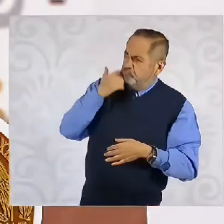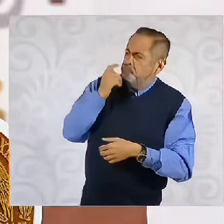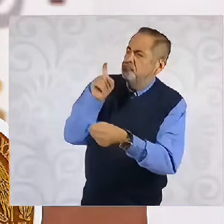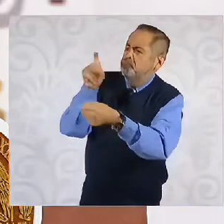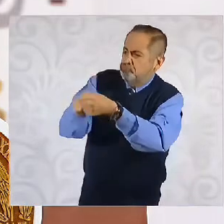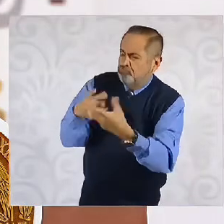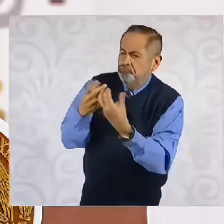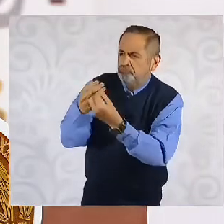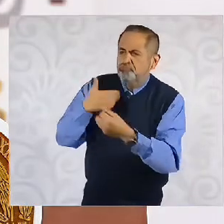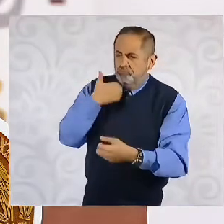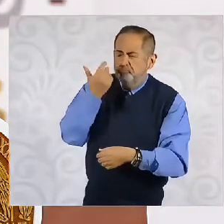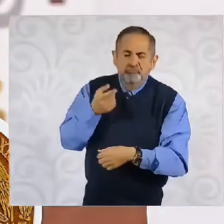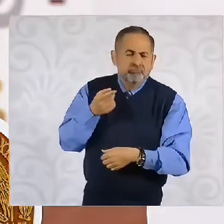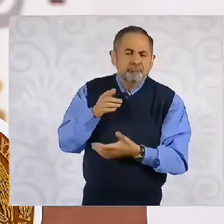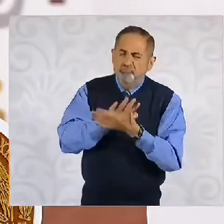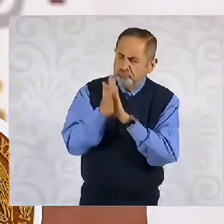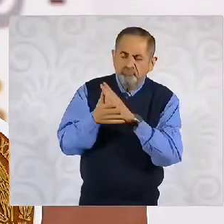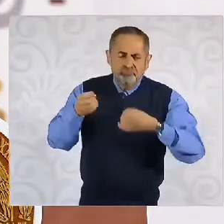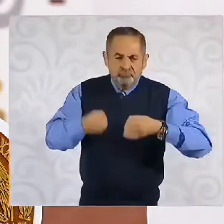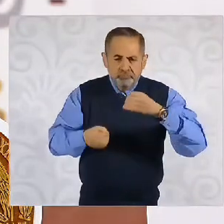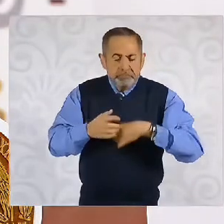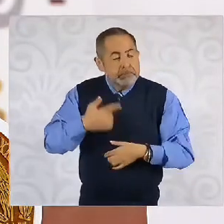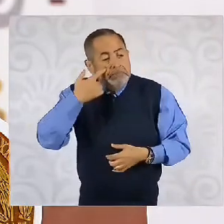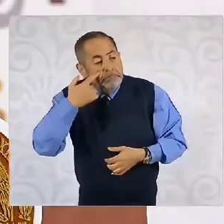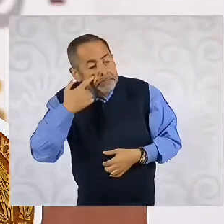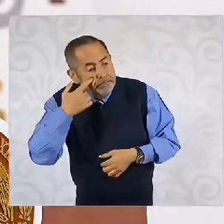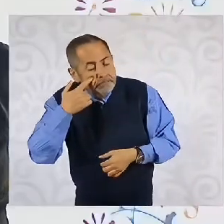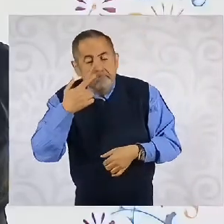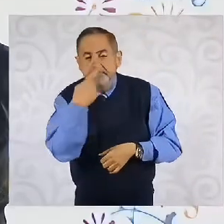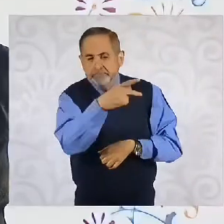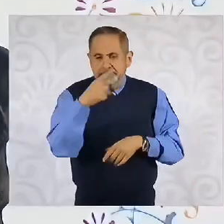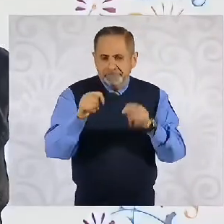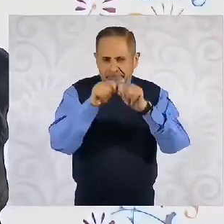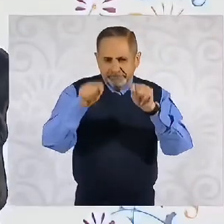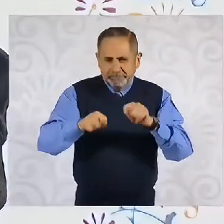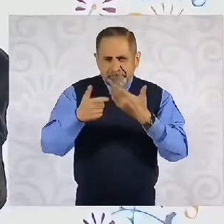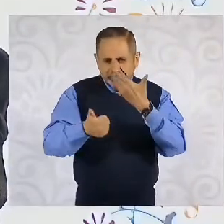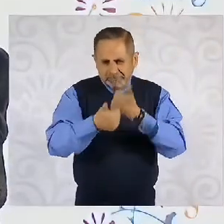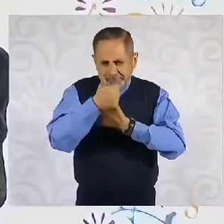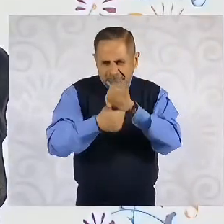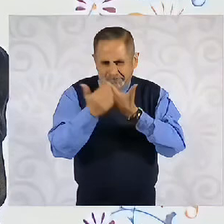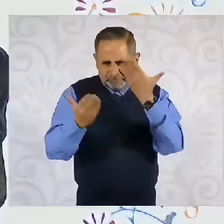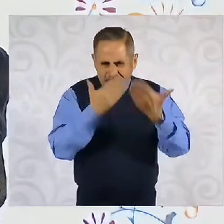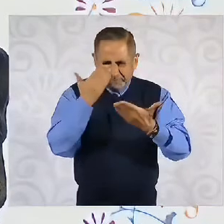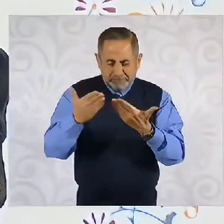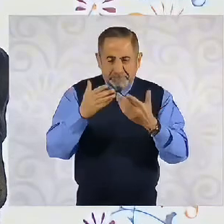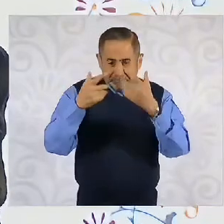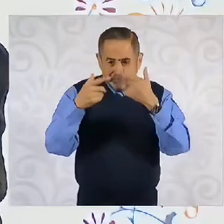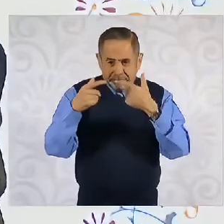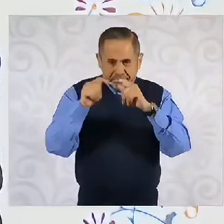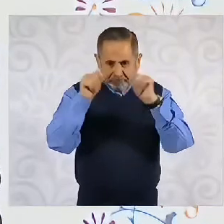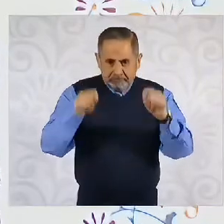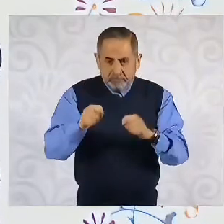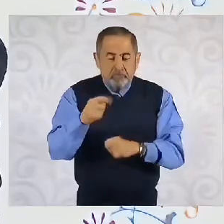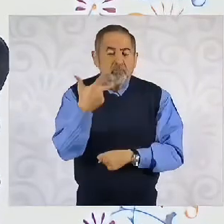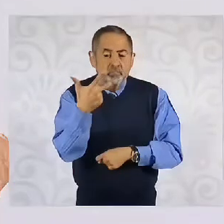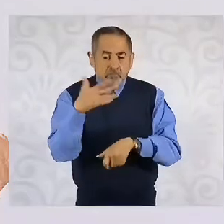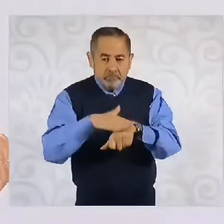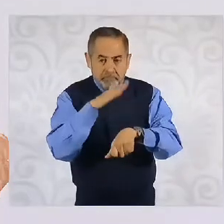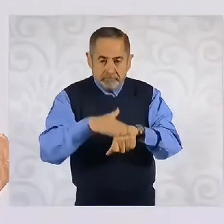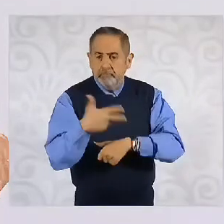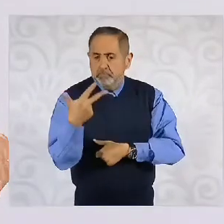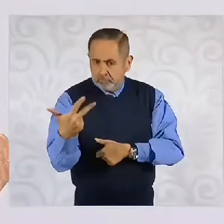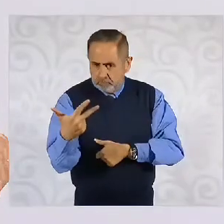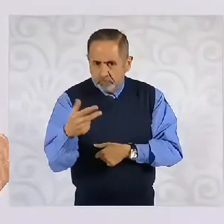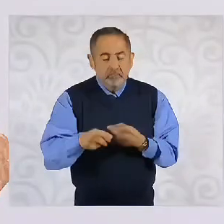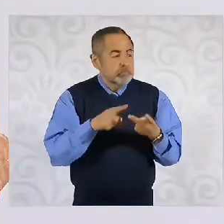cumplir esos jueces? Pues que hayan sacado ocho de promedio en su licenciatura, nueve de promedio en la